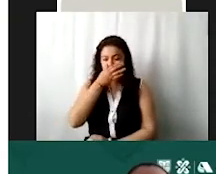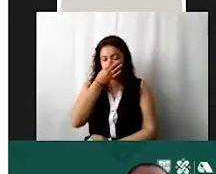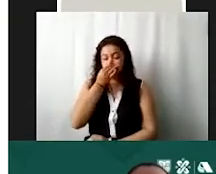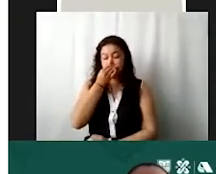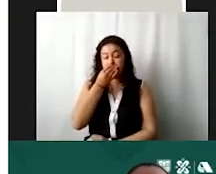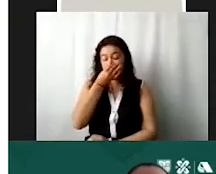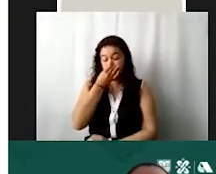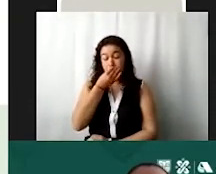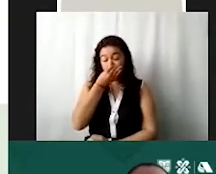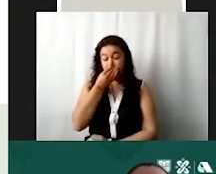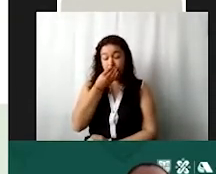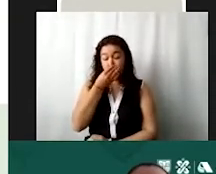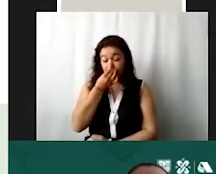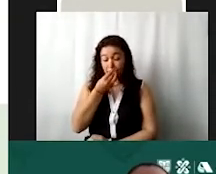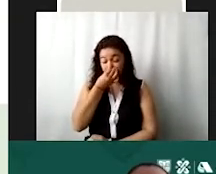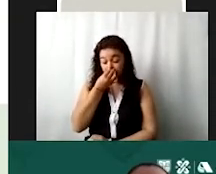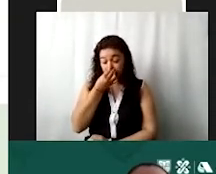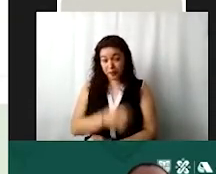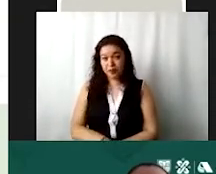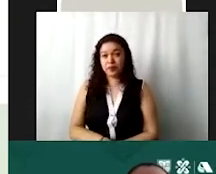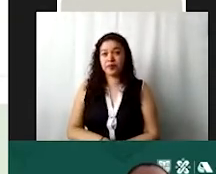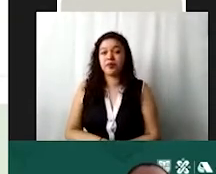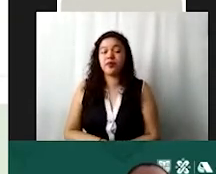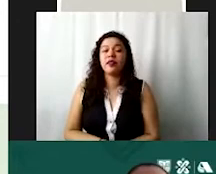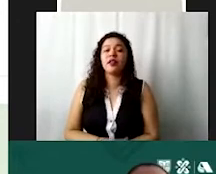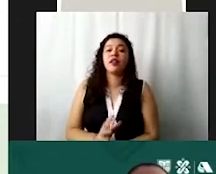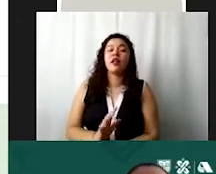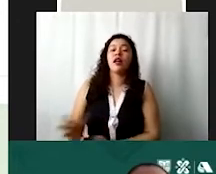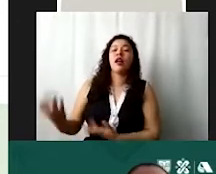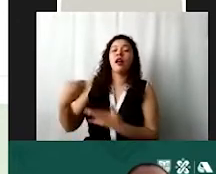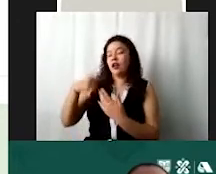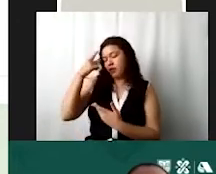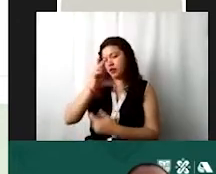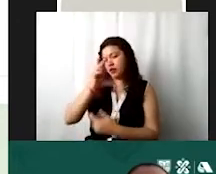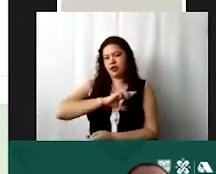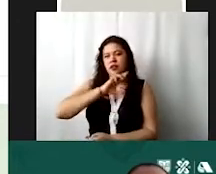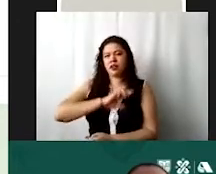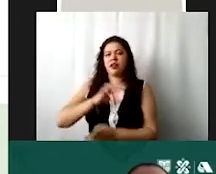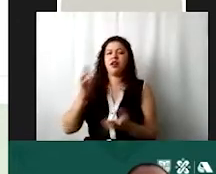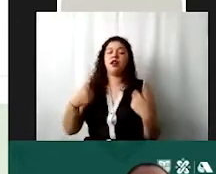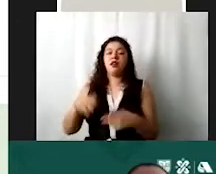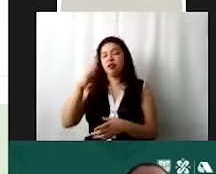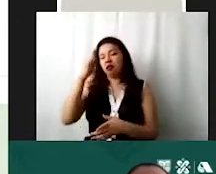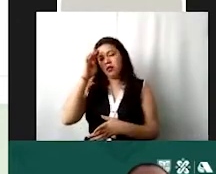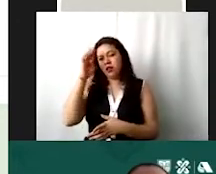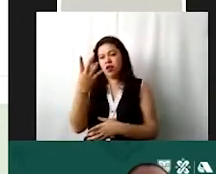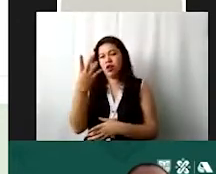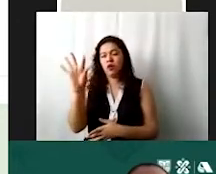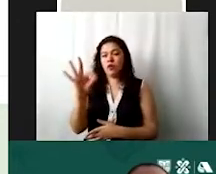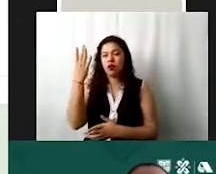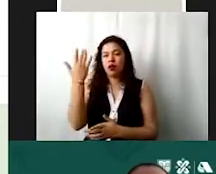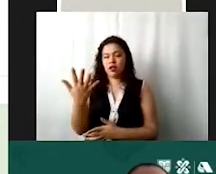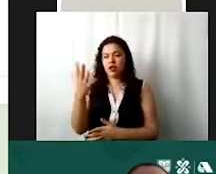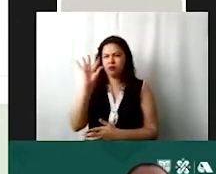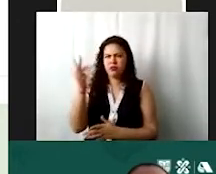Y entonces aquí ya en la cuenta de ingresos por arrendamiento vamos a suponer que fueran 40 mil pesos ya en total